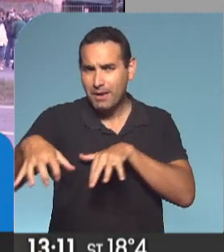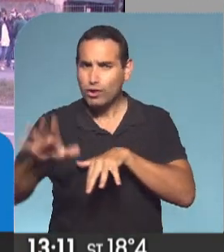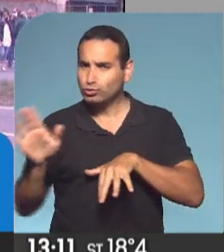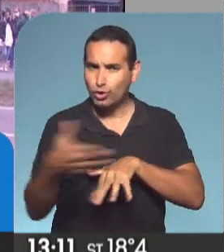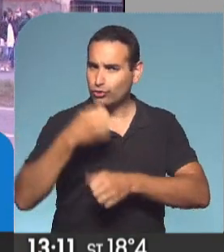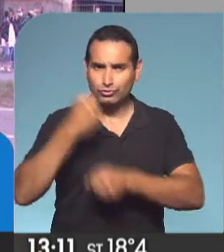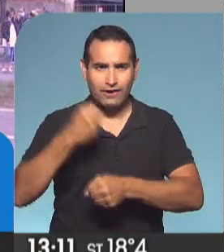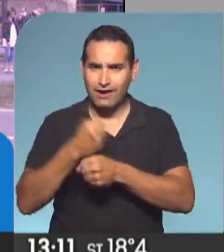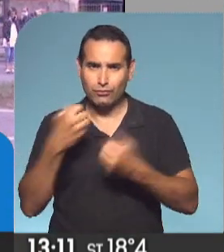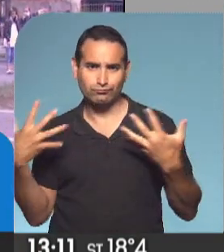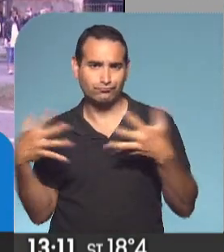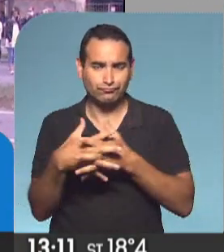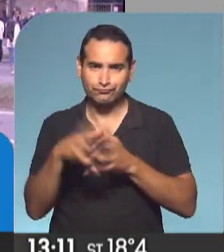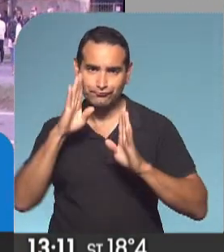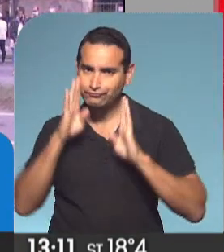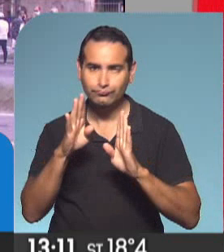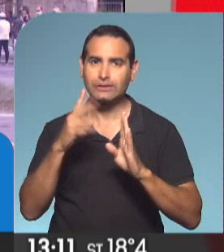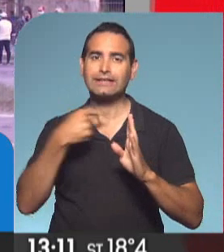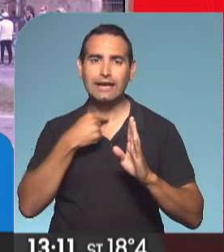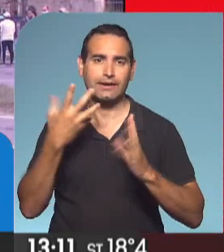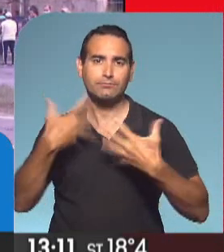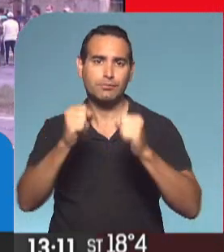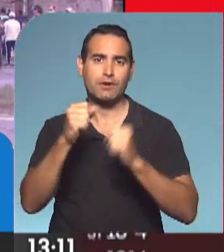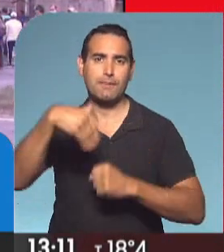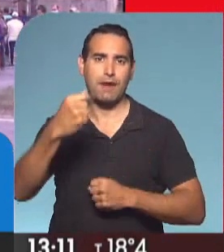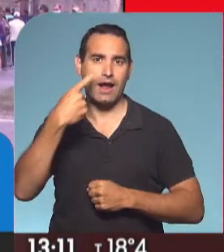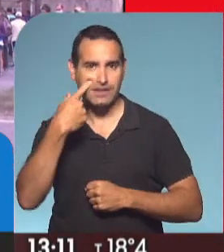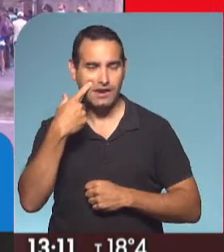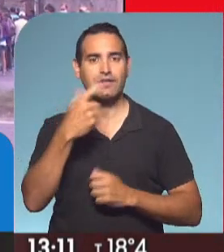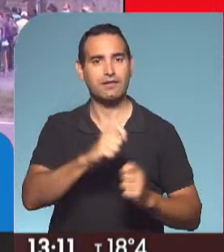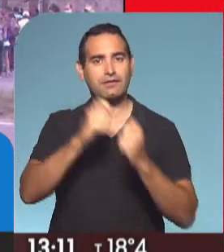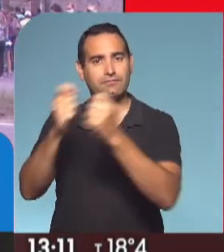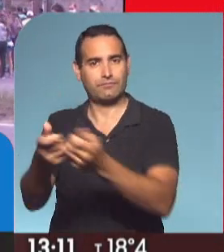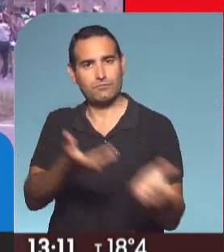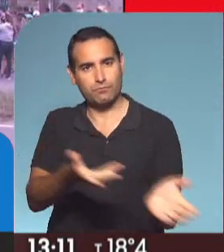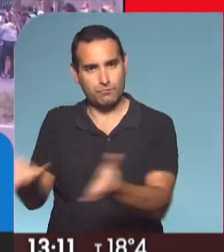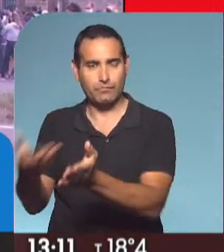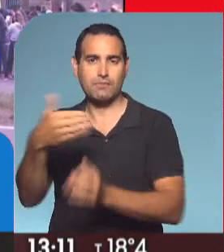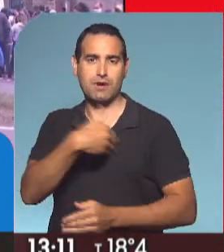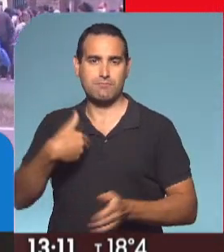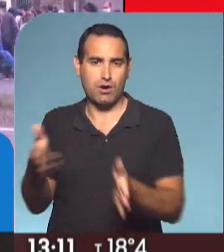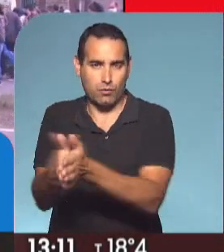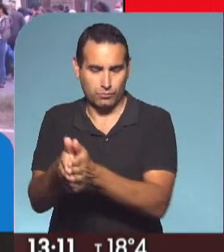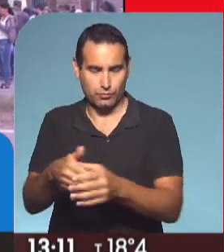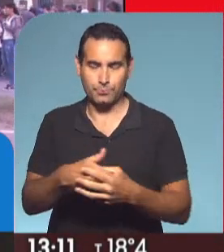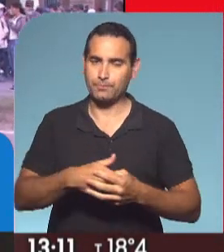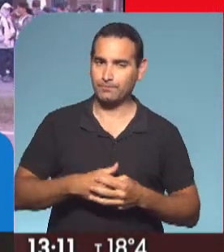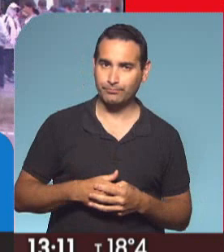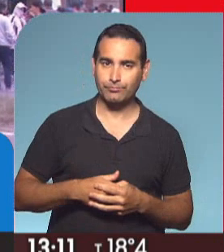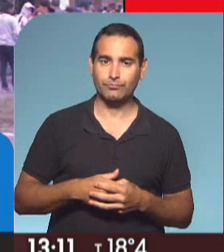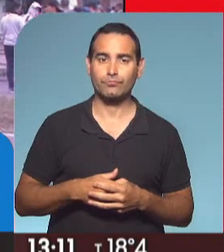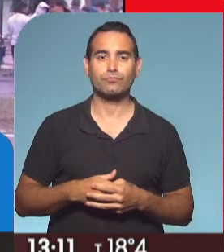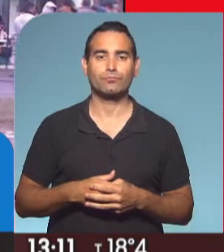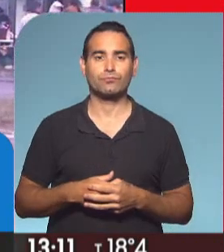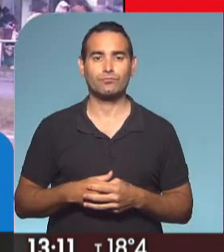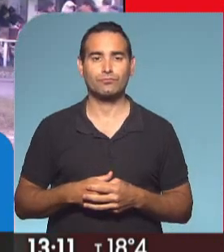prioridad uno, encontrar a Maya y retornarla junto a su madre. Insisto en esto,